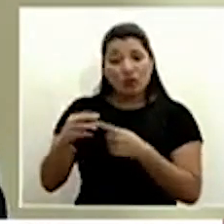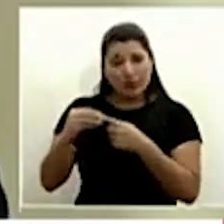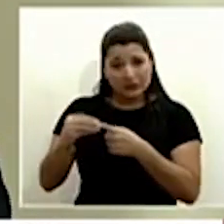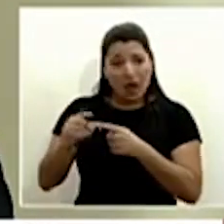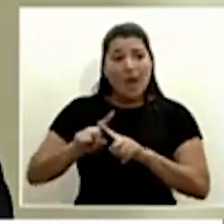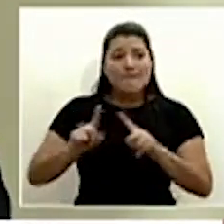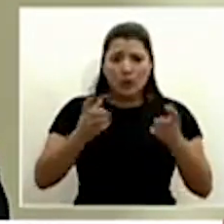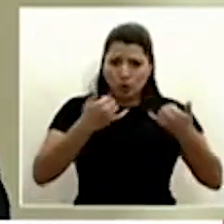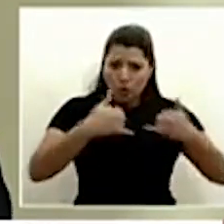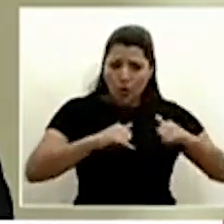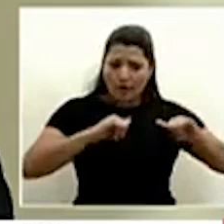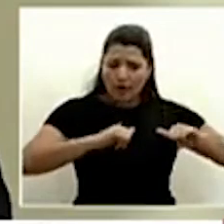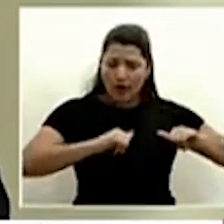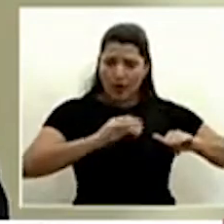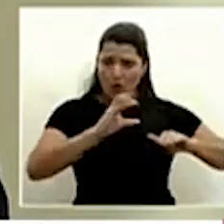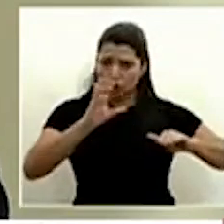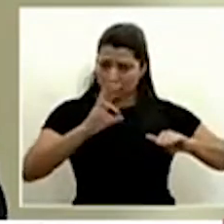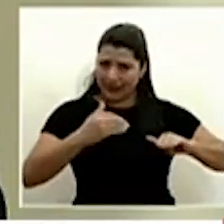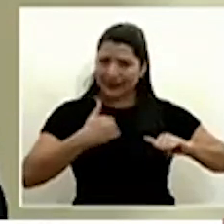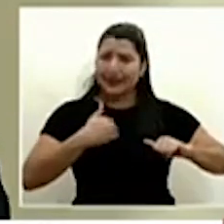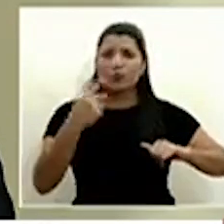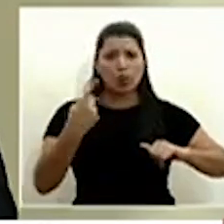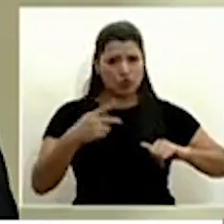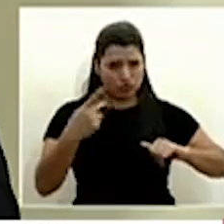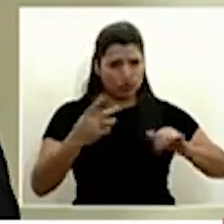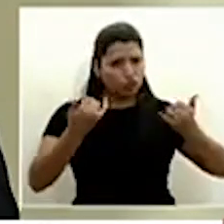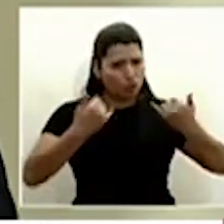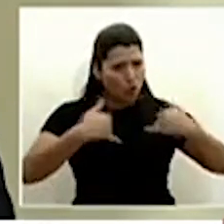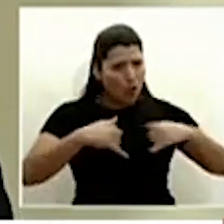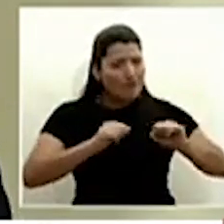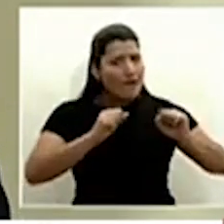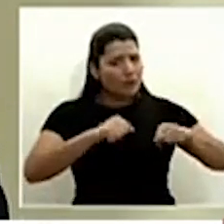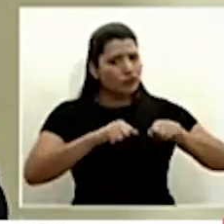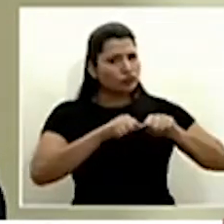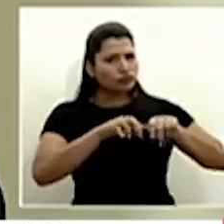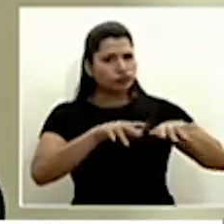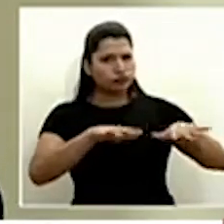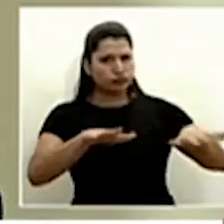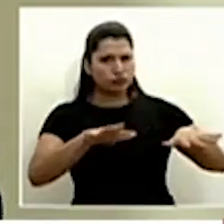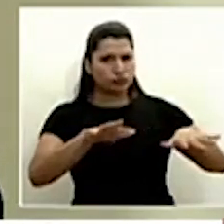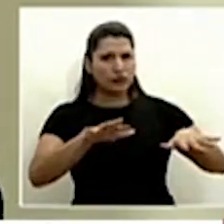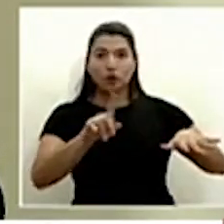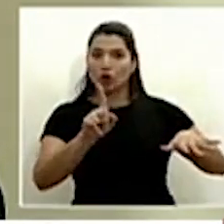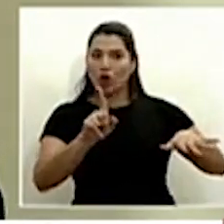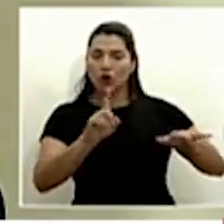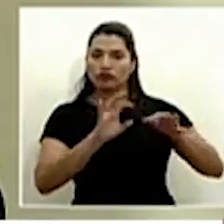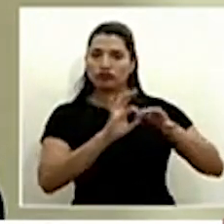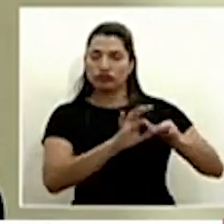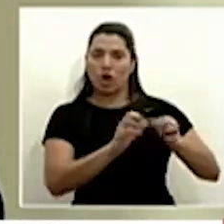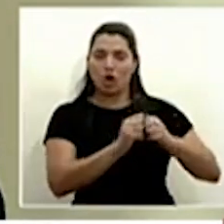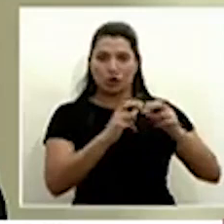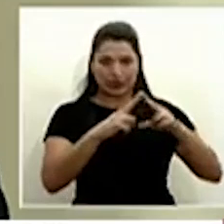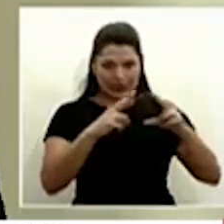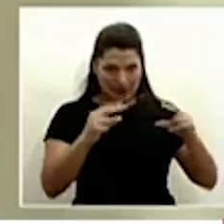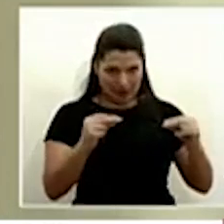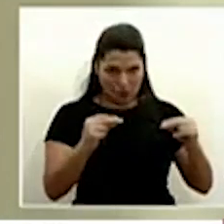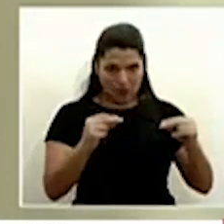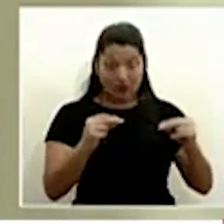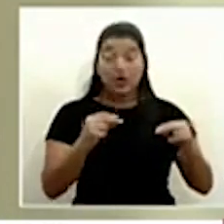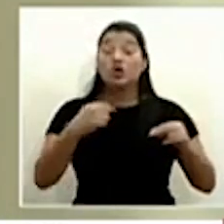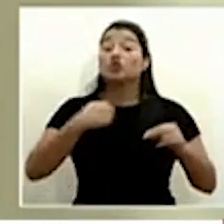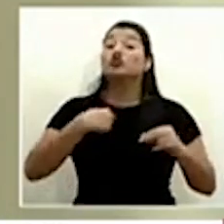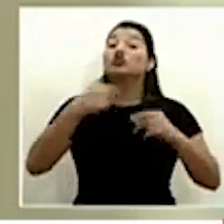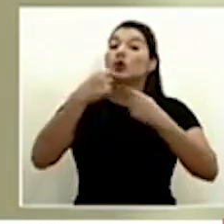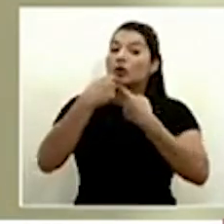que lo tenemos de probabilidad de transmisión no necesariamente ligado a Nicaragua. O lo que yo estoy diciendo hoy es que la